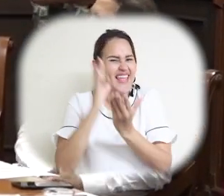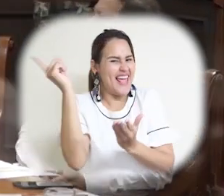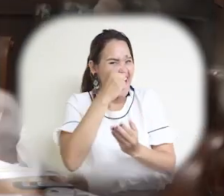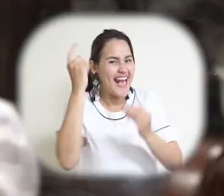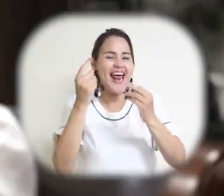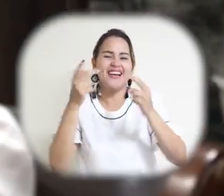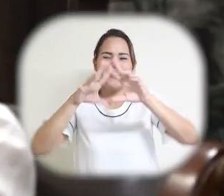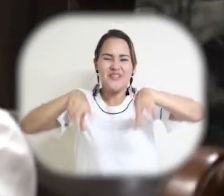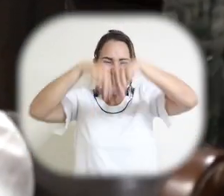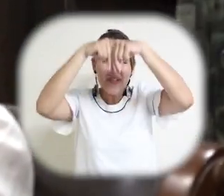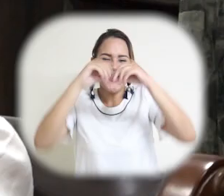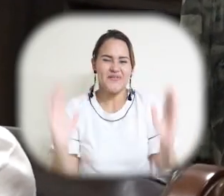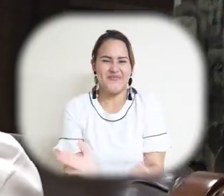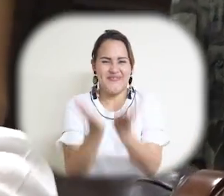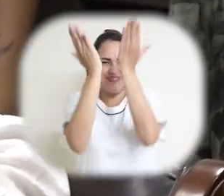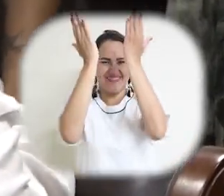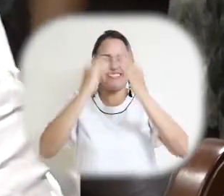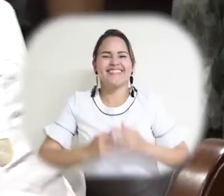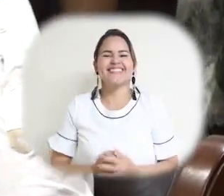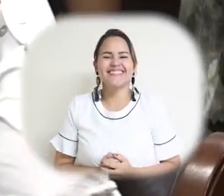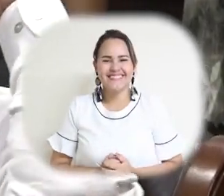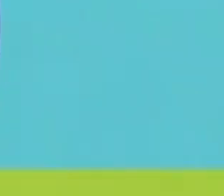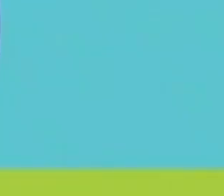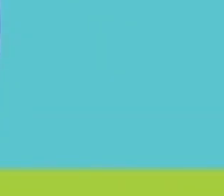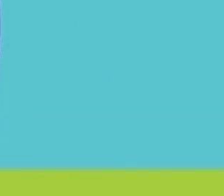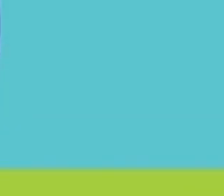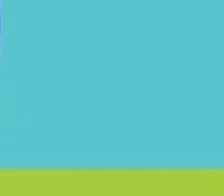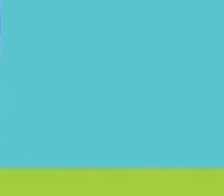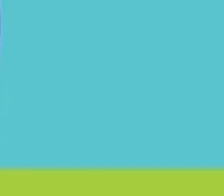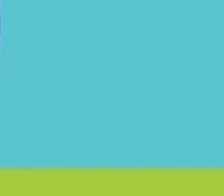calidad de vida de sus estudiantes y la sociedad en general.